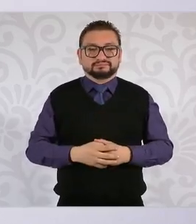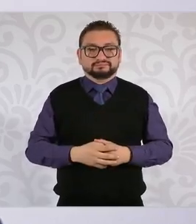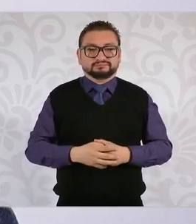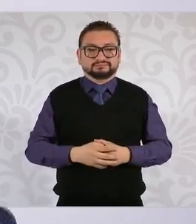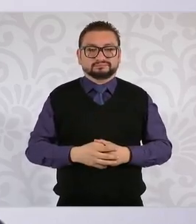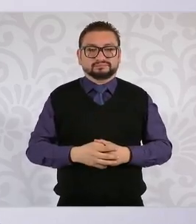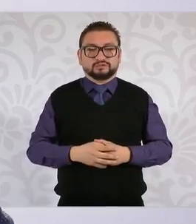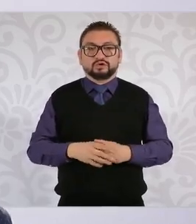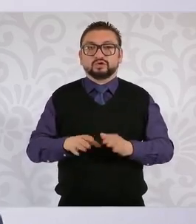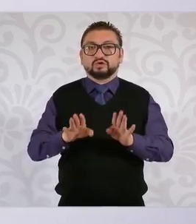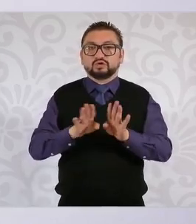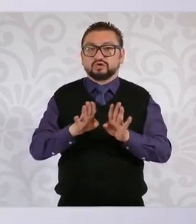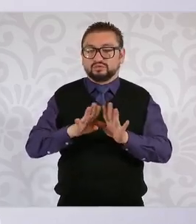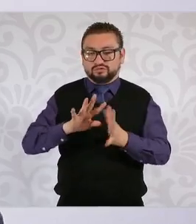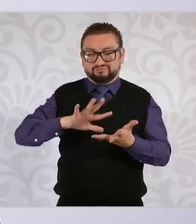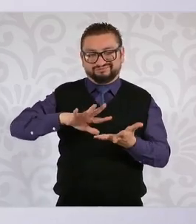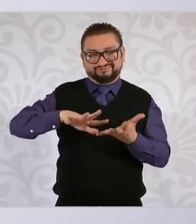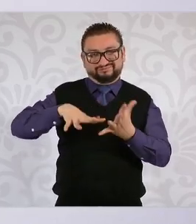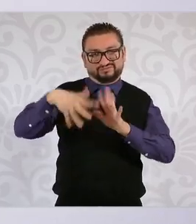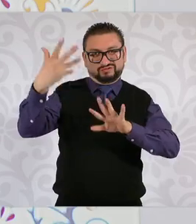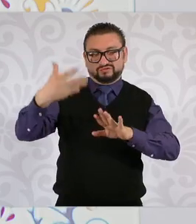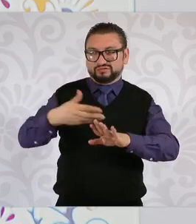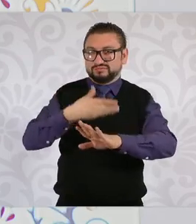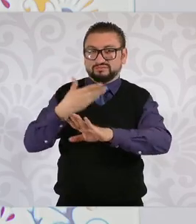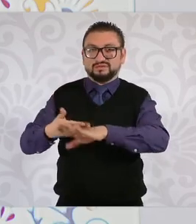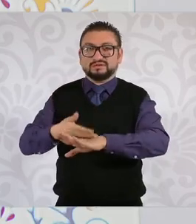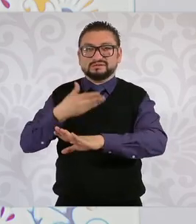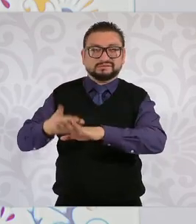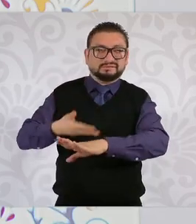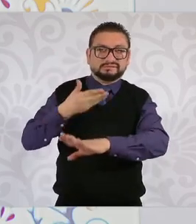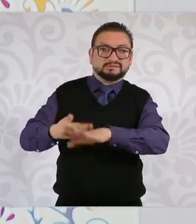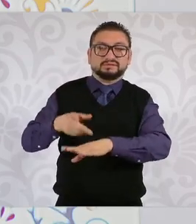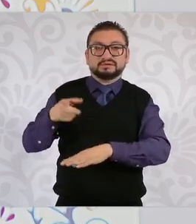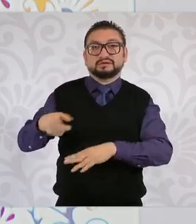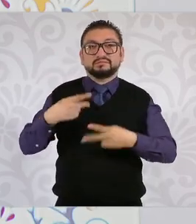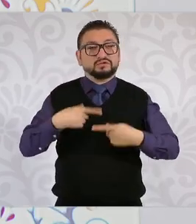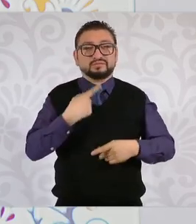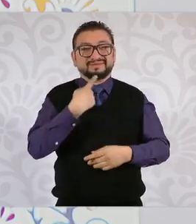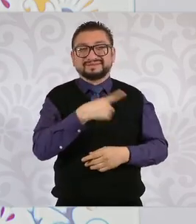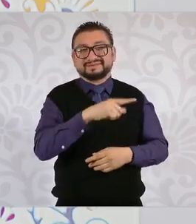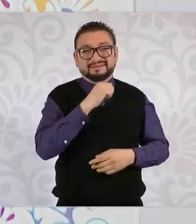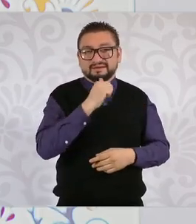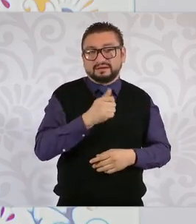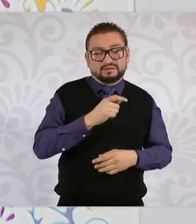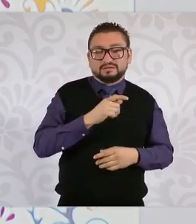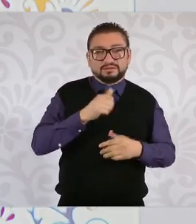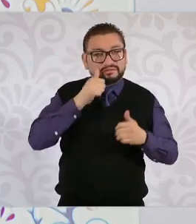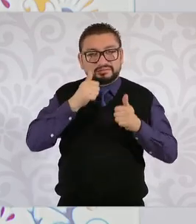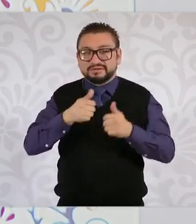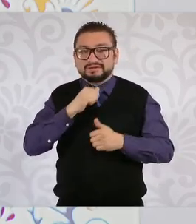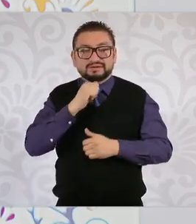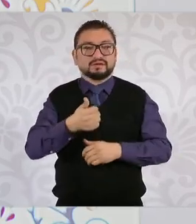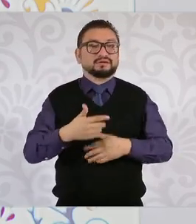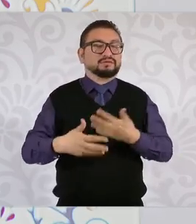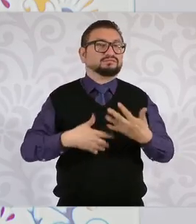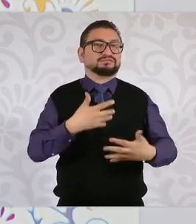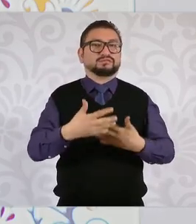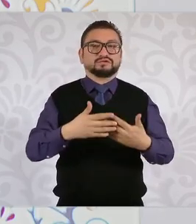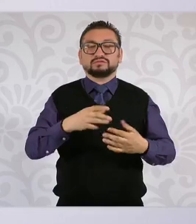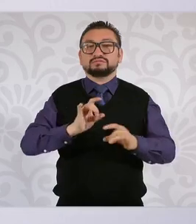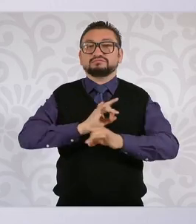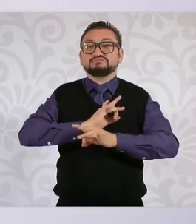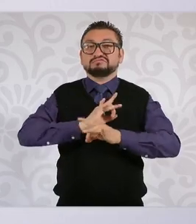un círculo de violencia que a lo mejor no fue denunciado o no fue atendido en su momento y llega incluso al